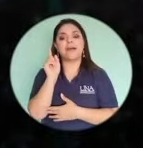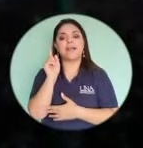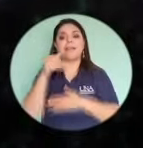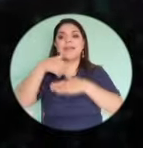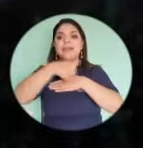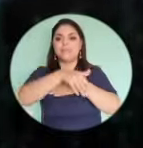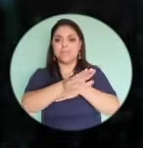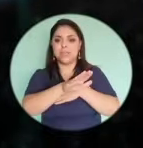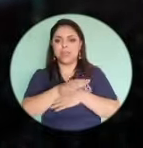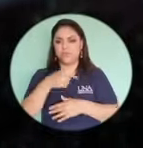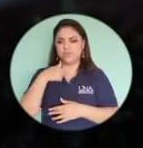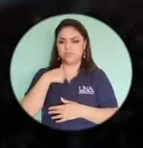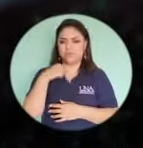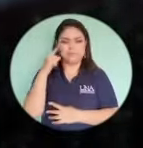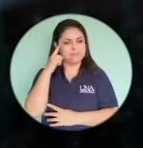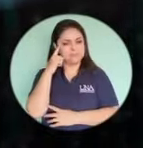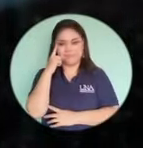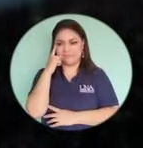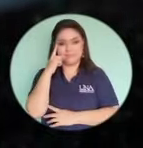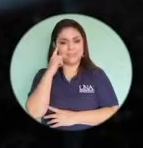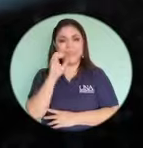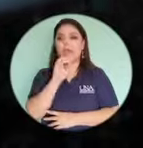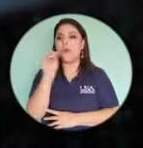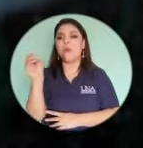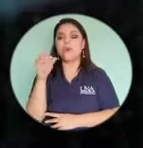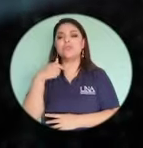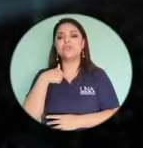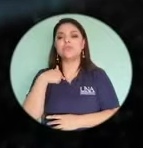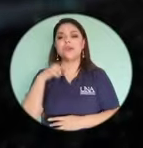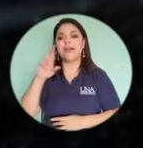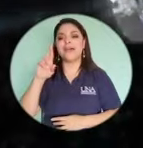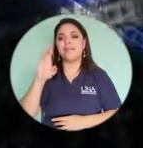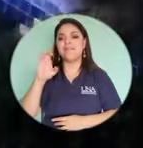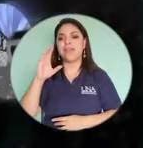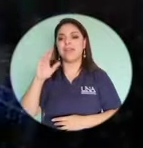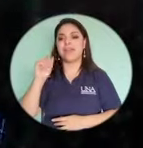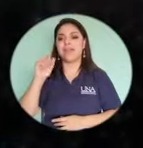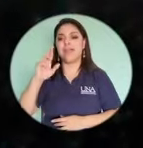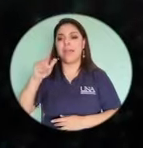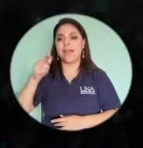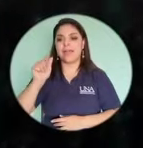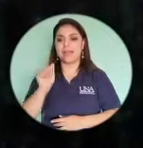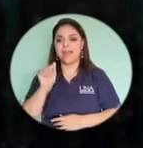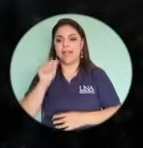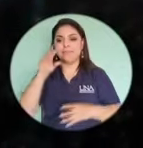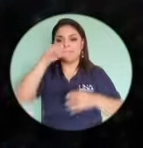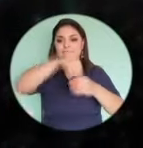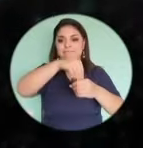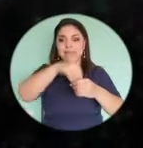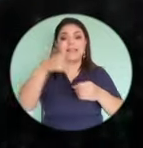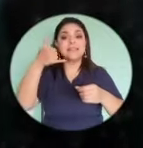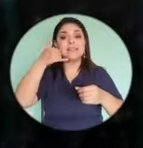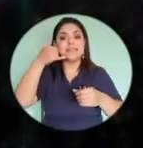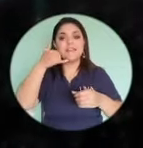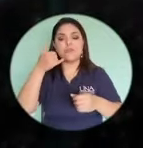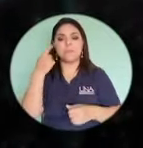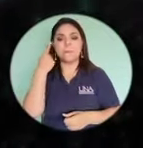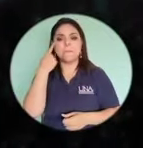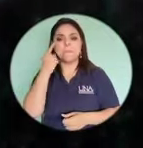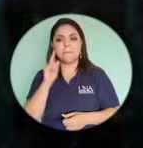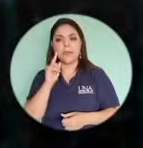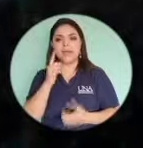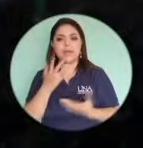del envío o que tenemos que ir a hacer una recarga a un a cierto teléfono para que